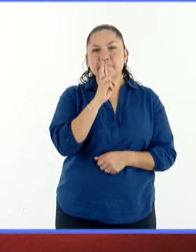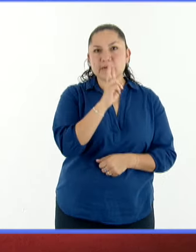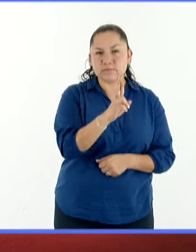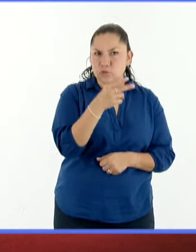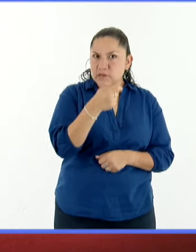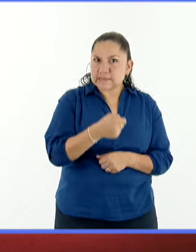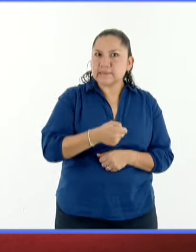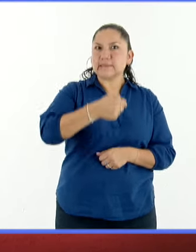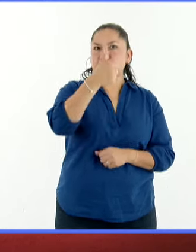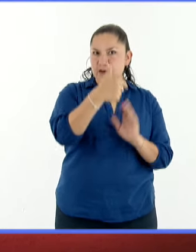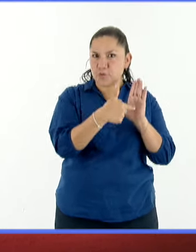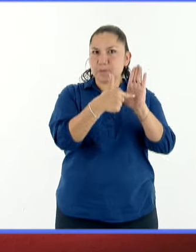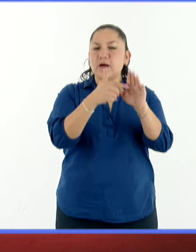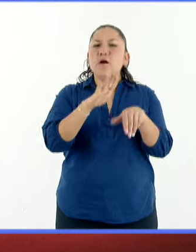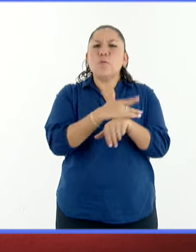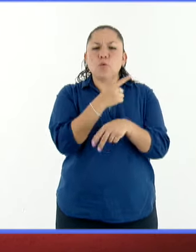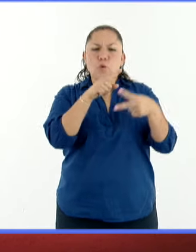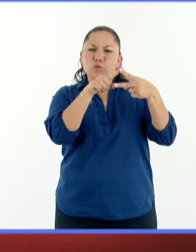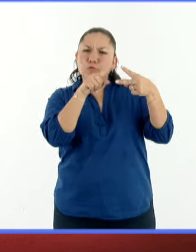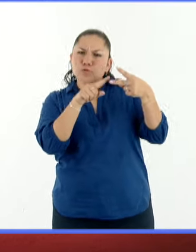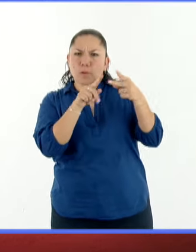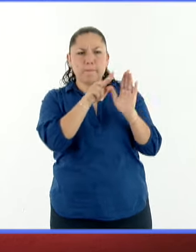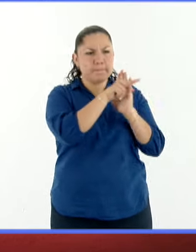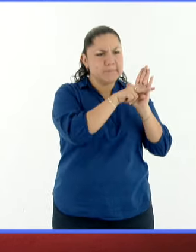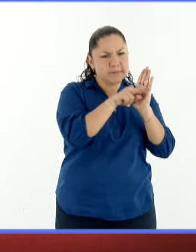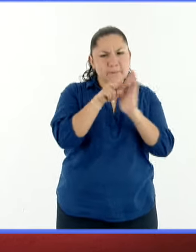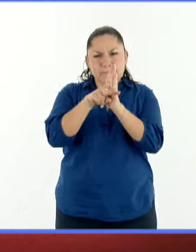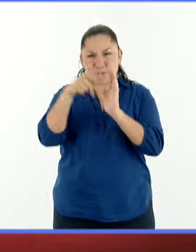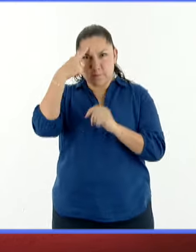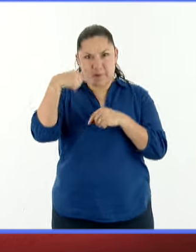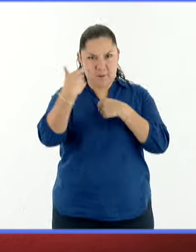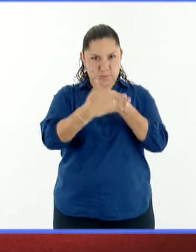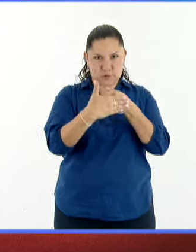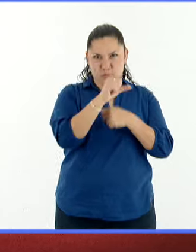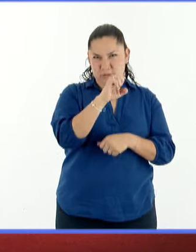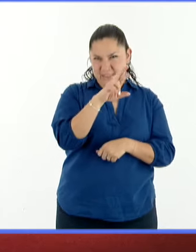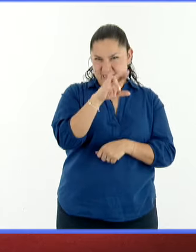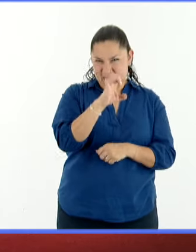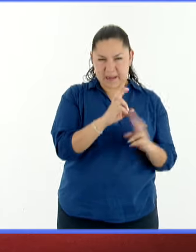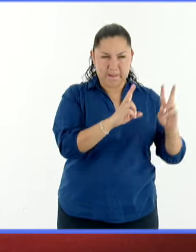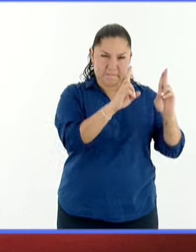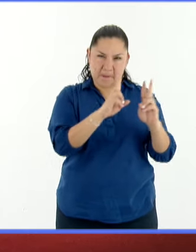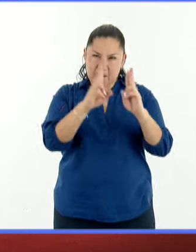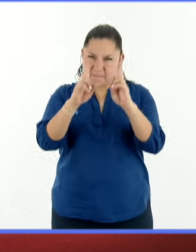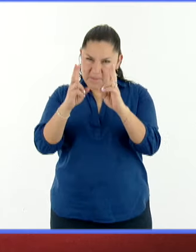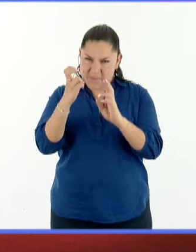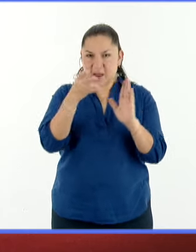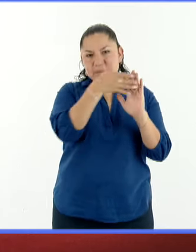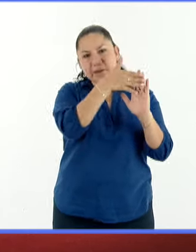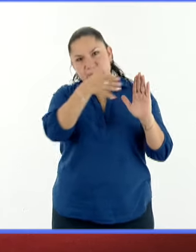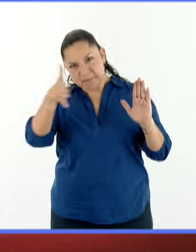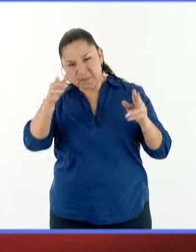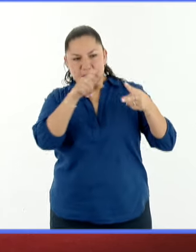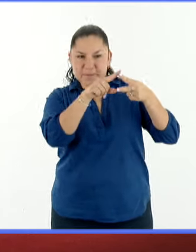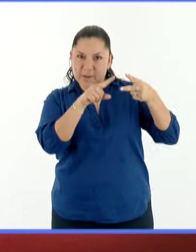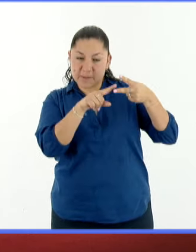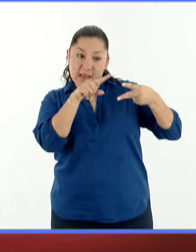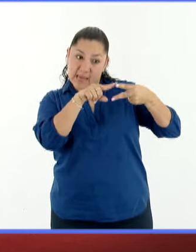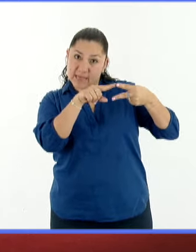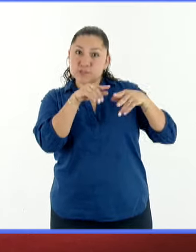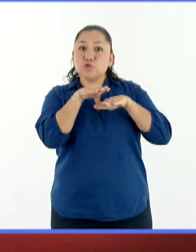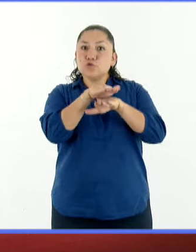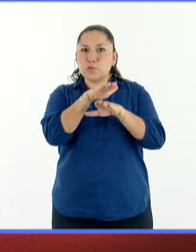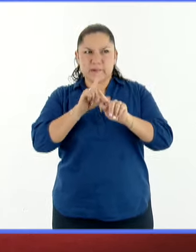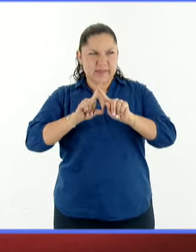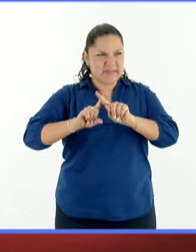a presentar las dos primeras cápsulas de dos series que les estaremos presentando para terminar la semana. Una dedicada a nuestra diversidad